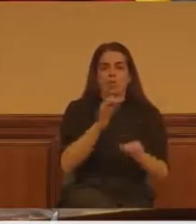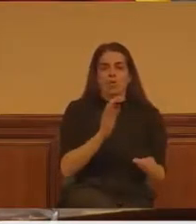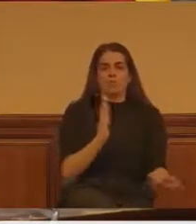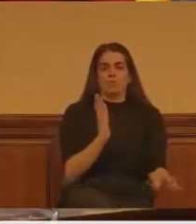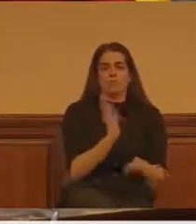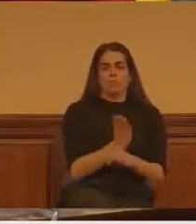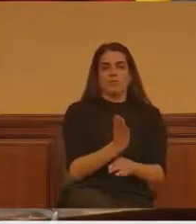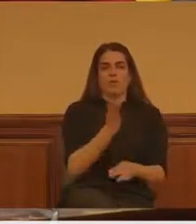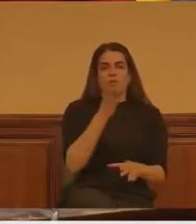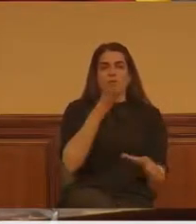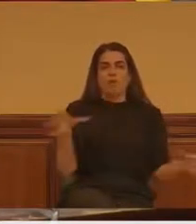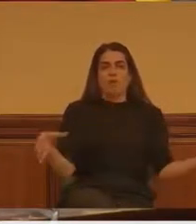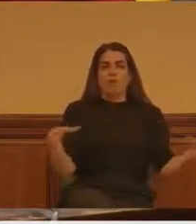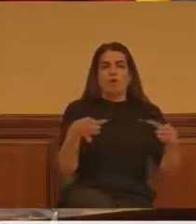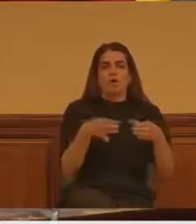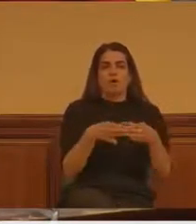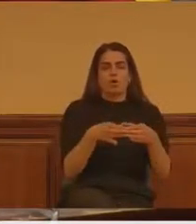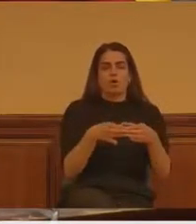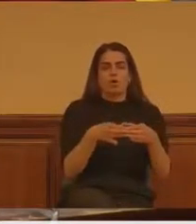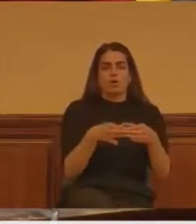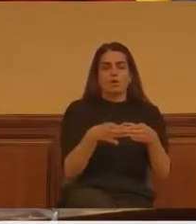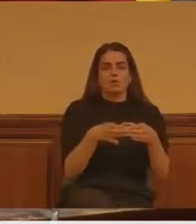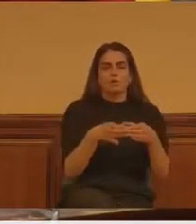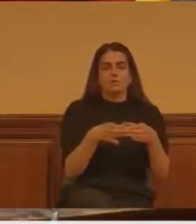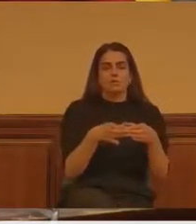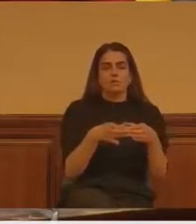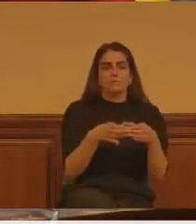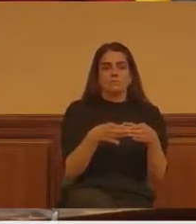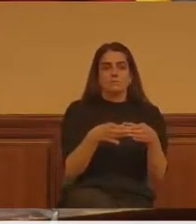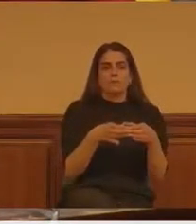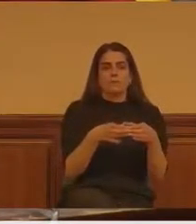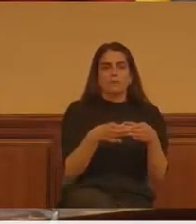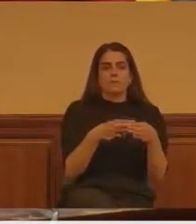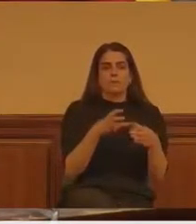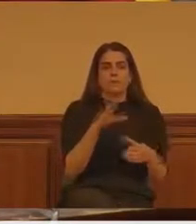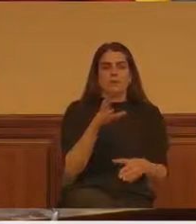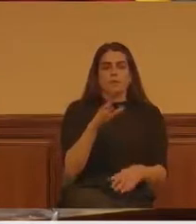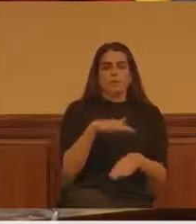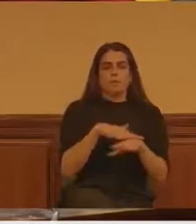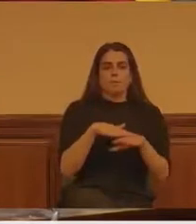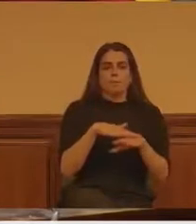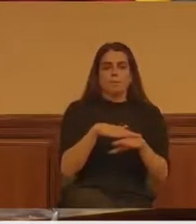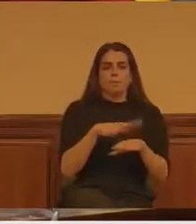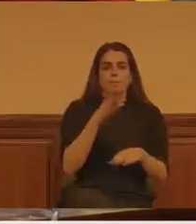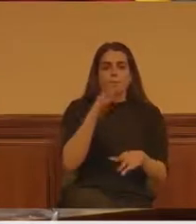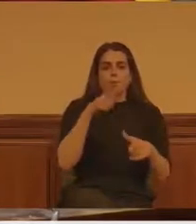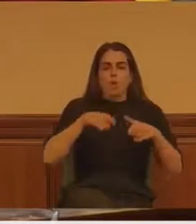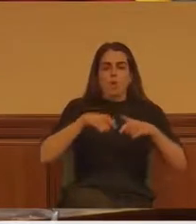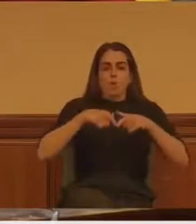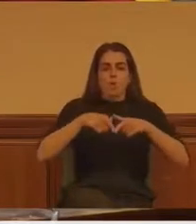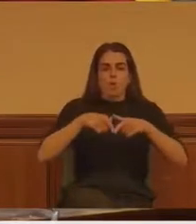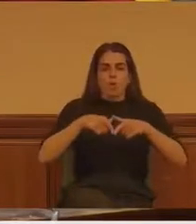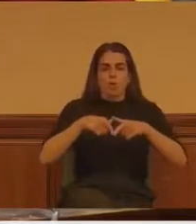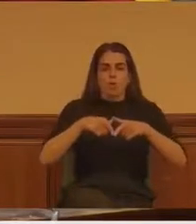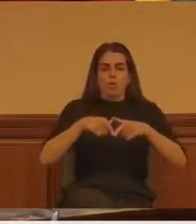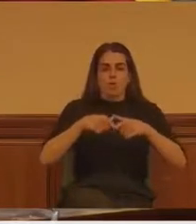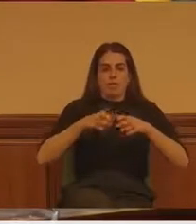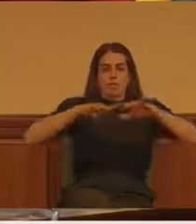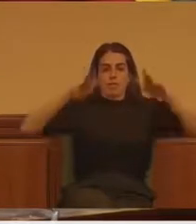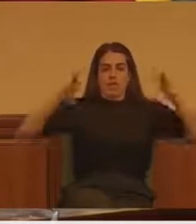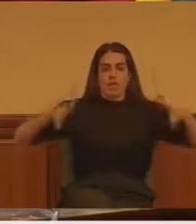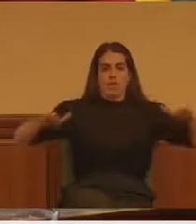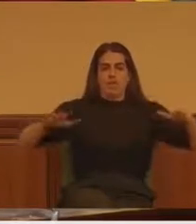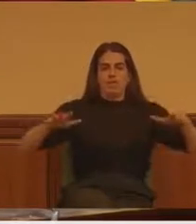comparsa del coño insumiso, pido disculpas, se llama así, por pasear una vulva de goma espuma por la calle en